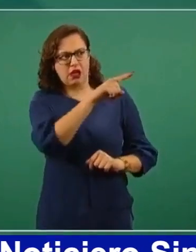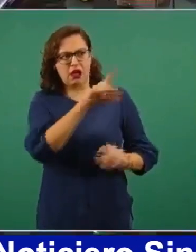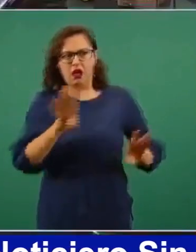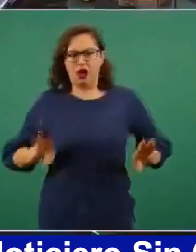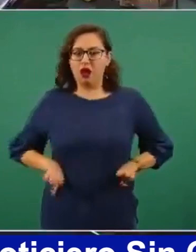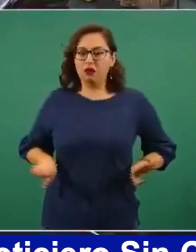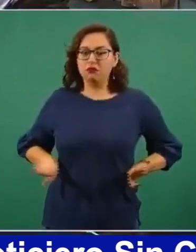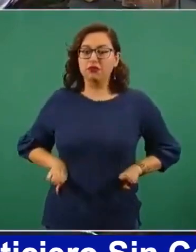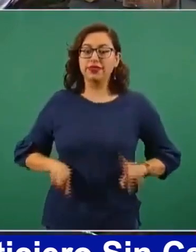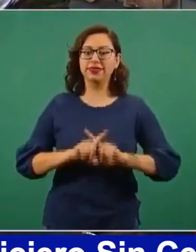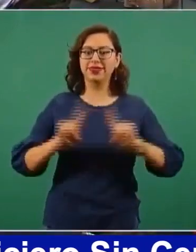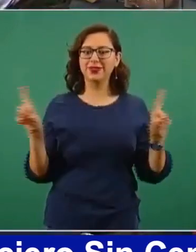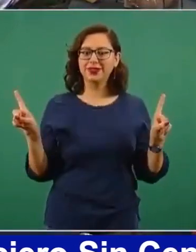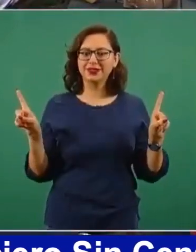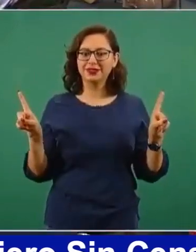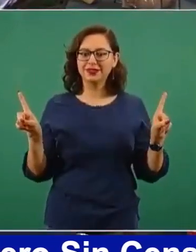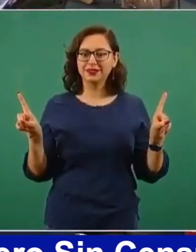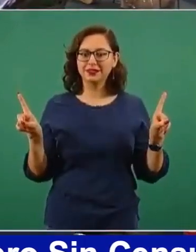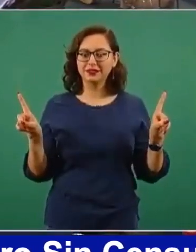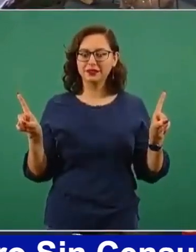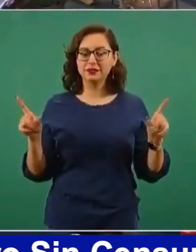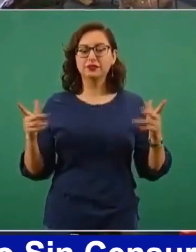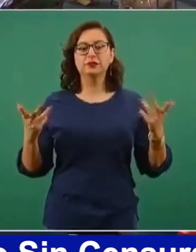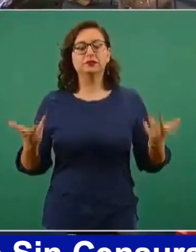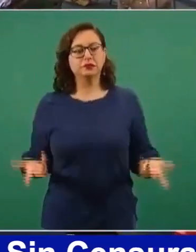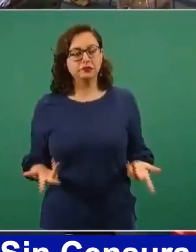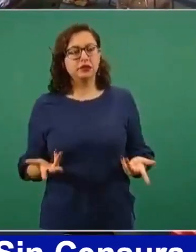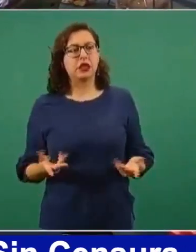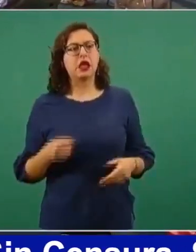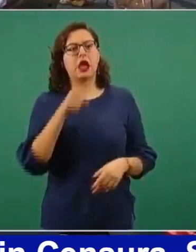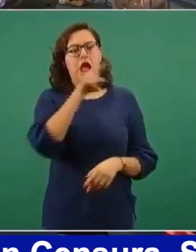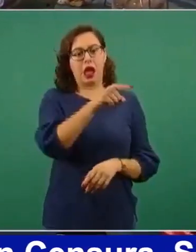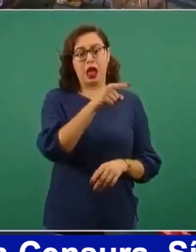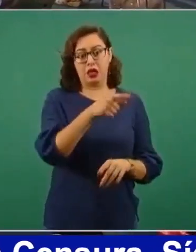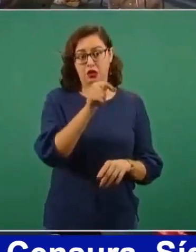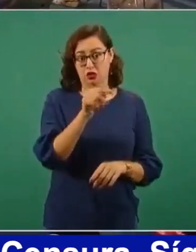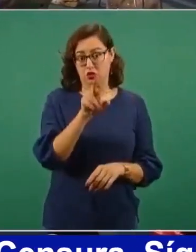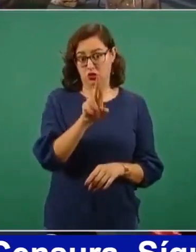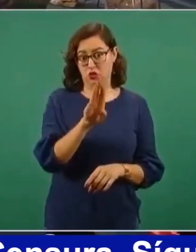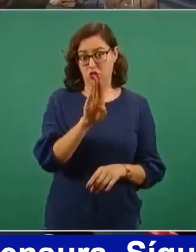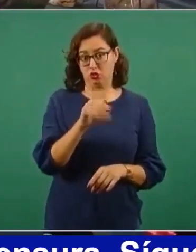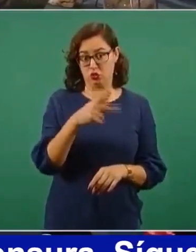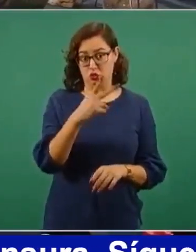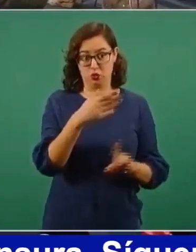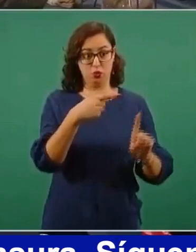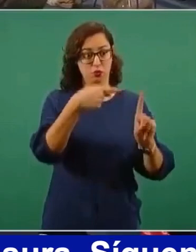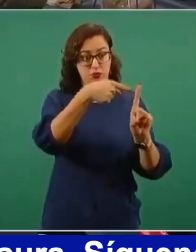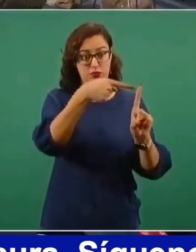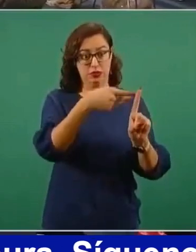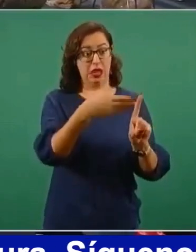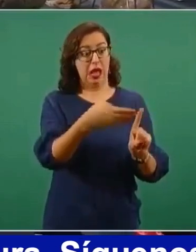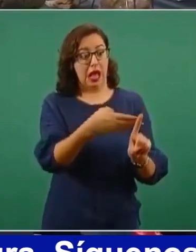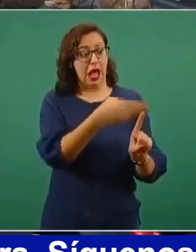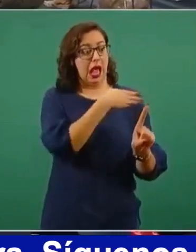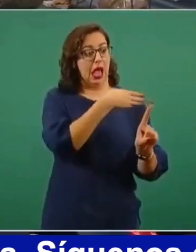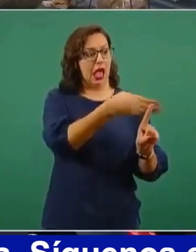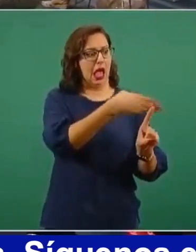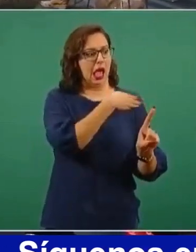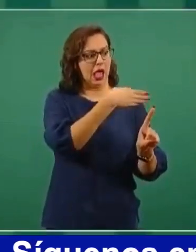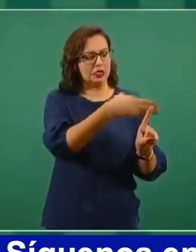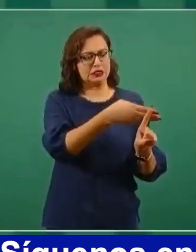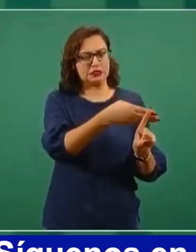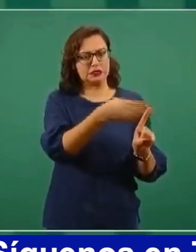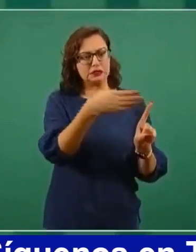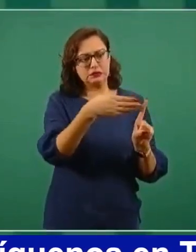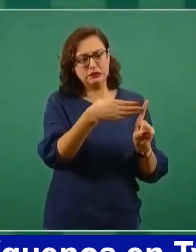Sus actitudes, sus discursos, sus cuestionamientos a los mexicanos se dan